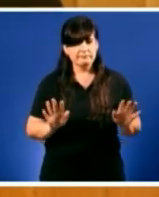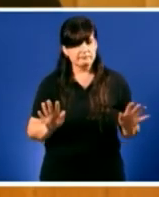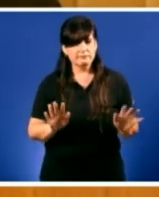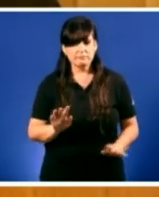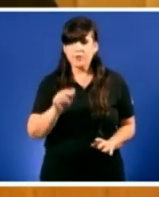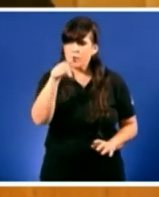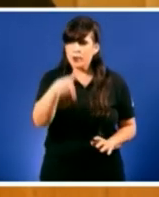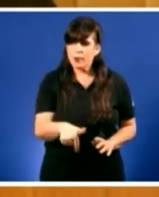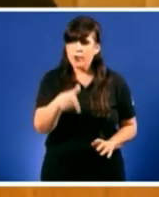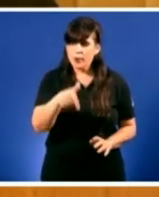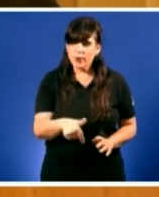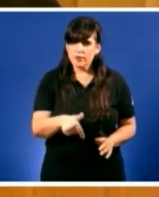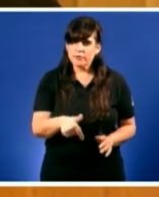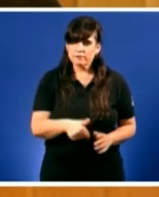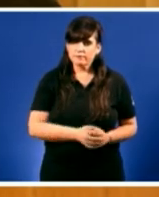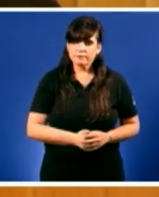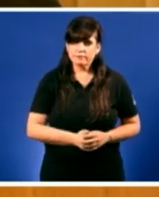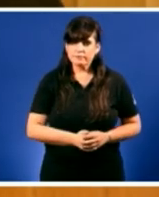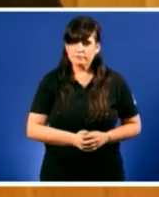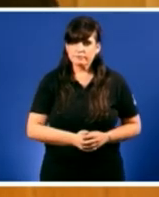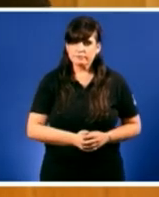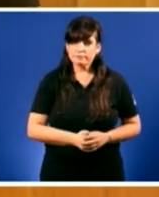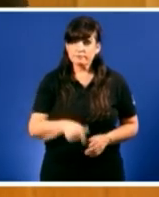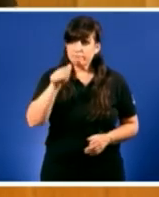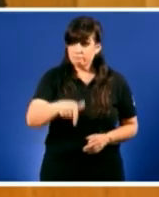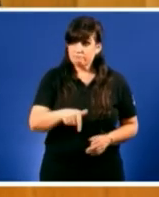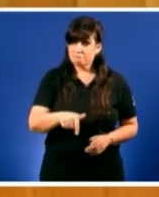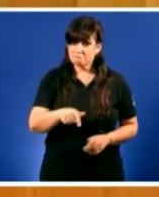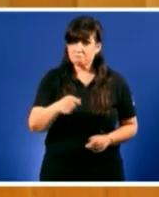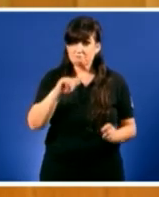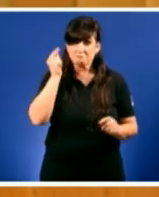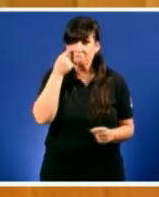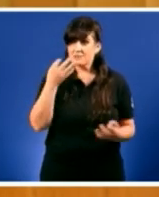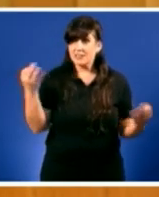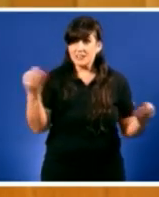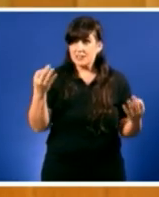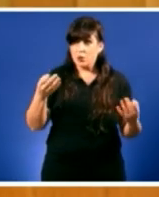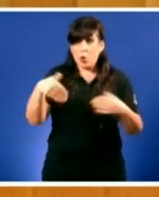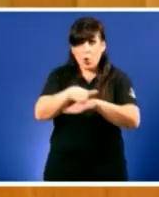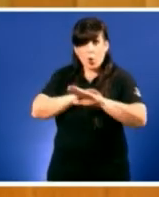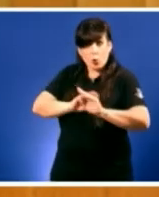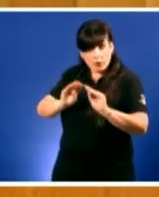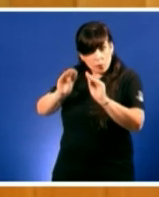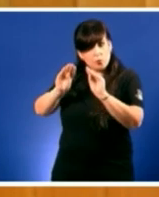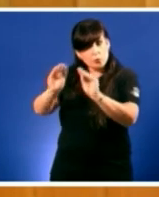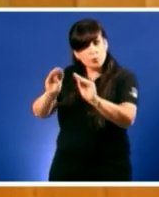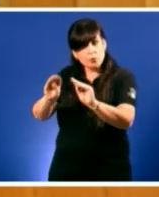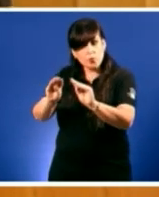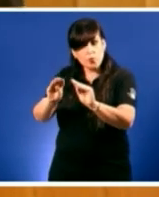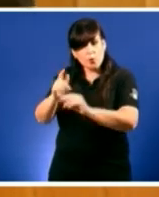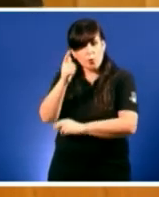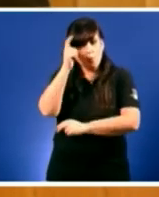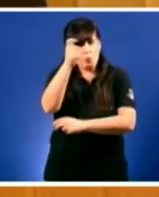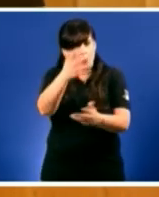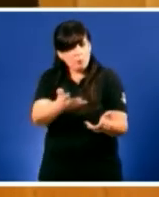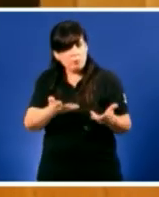afirmarse mentir sen sequera ruborizarse que o seu goberno foi un goberno do povo e para